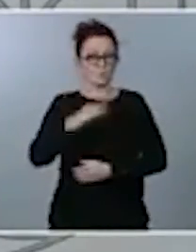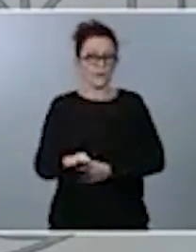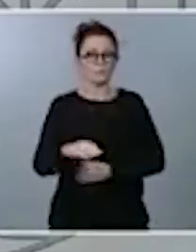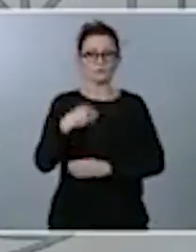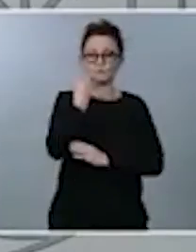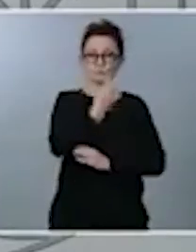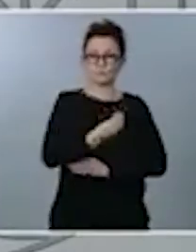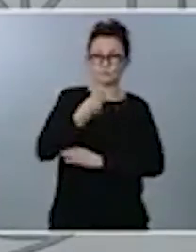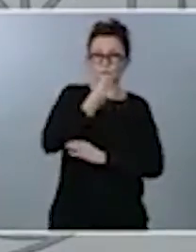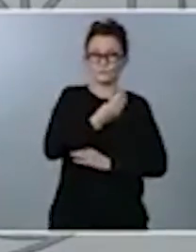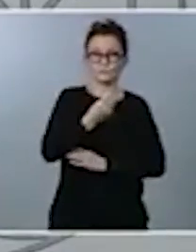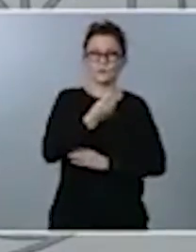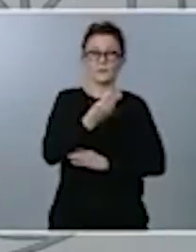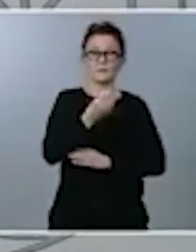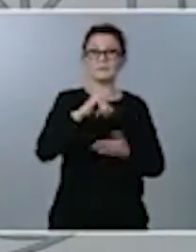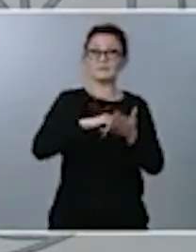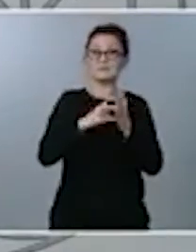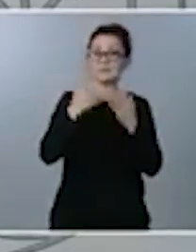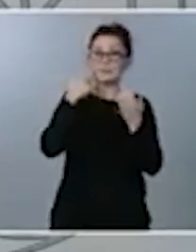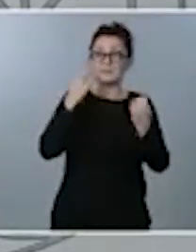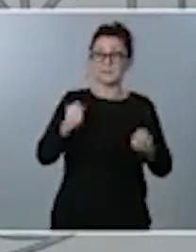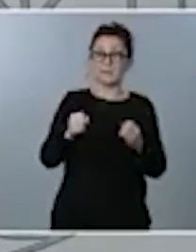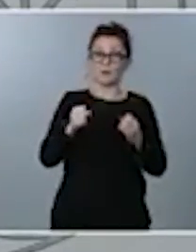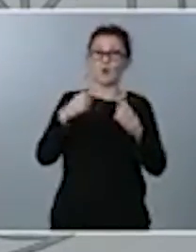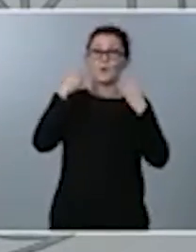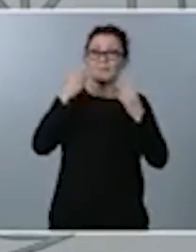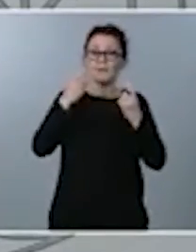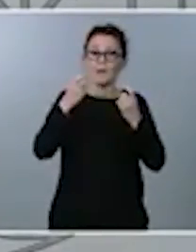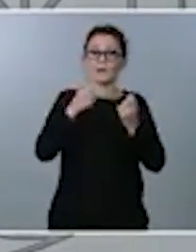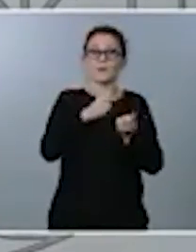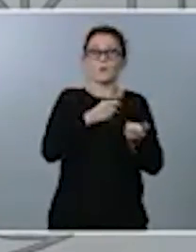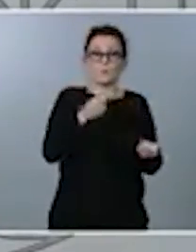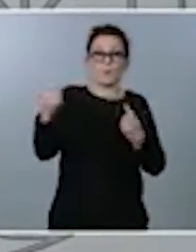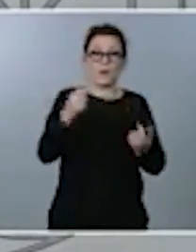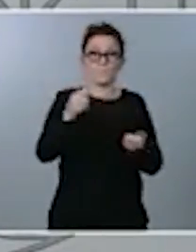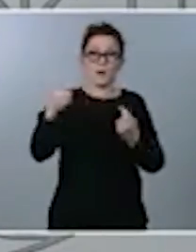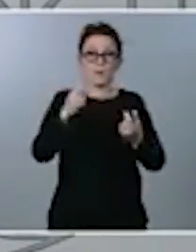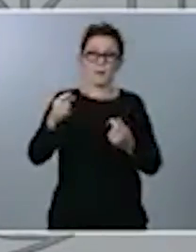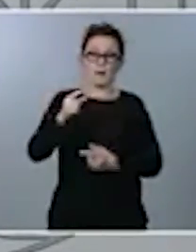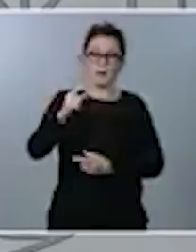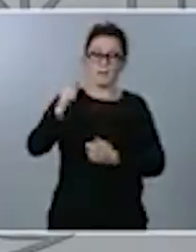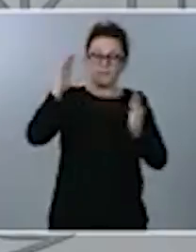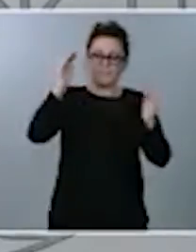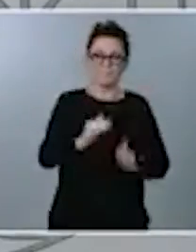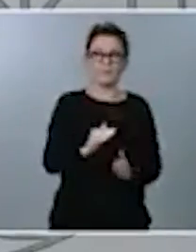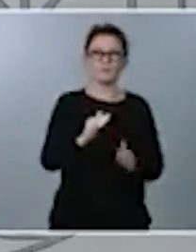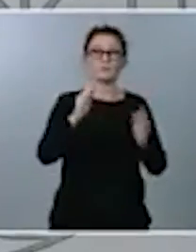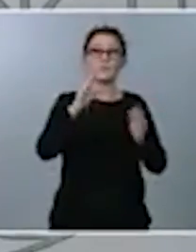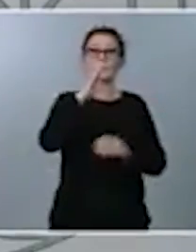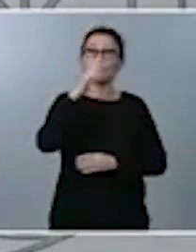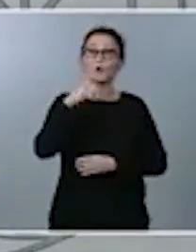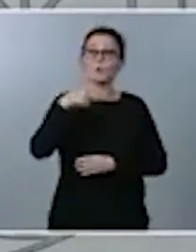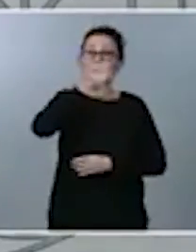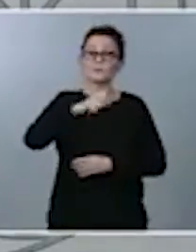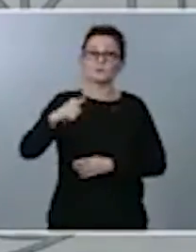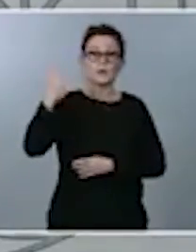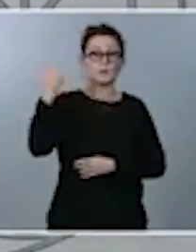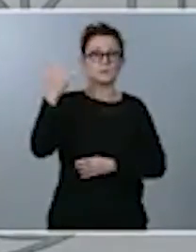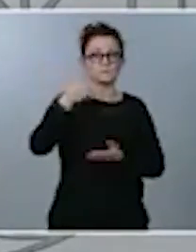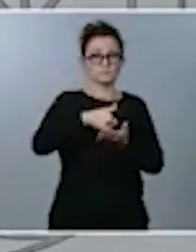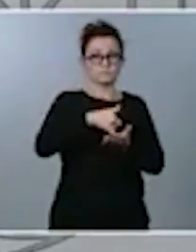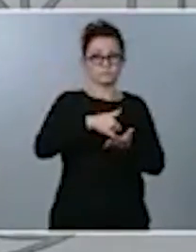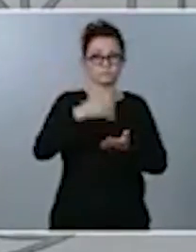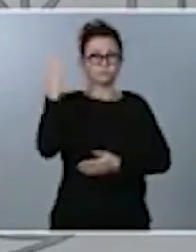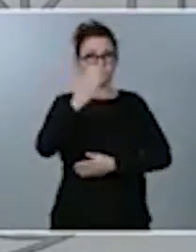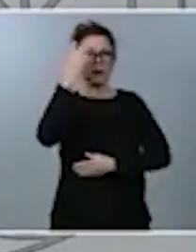sanitario, sobre todo protección para las personas más vulnerables y, por tanto, seamos capaces a lo largo de las próximas